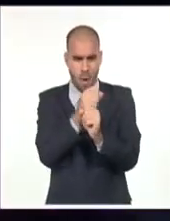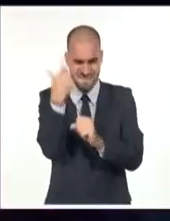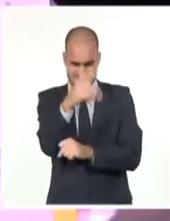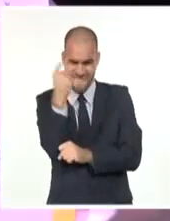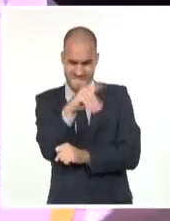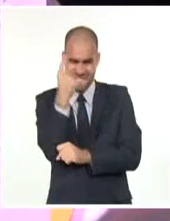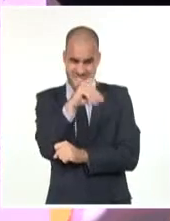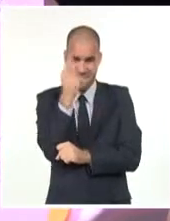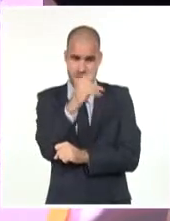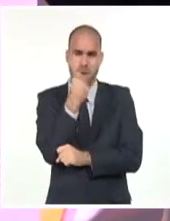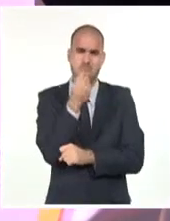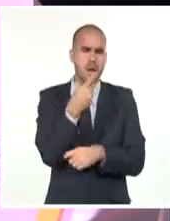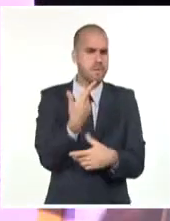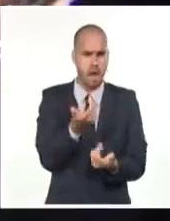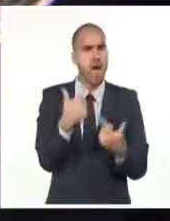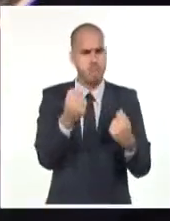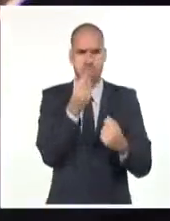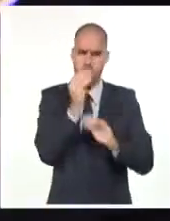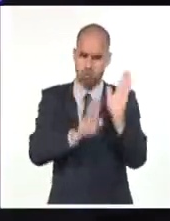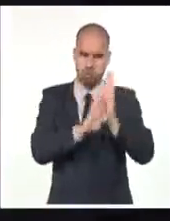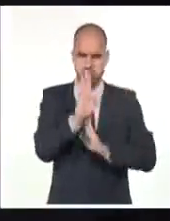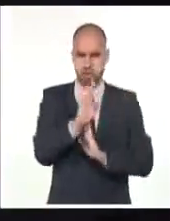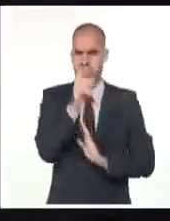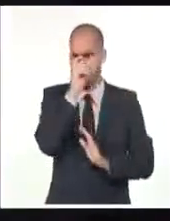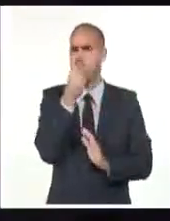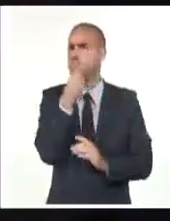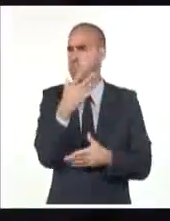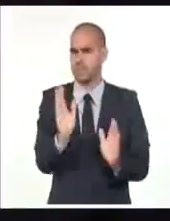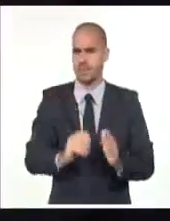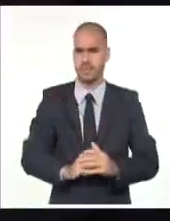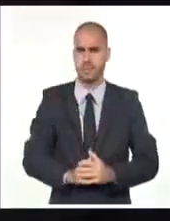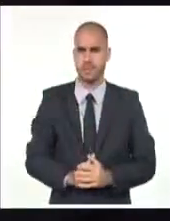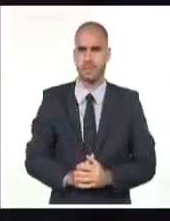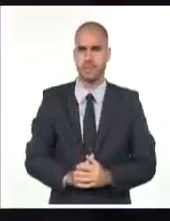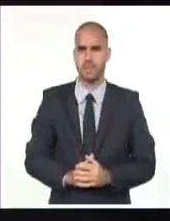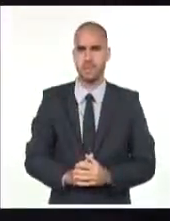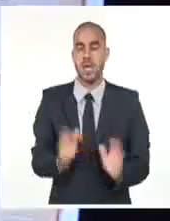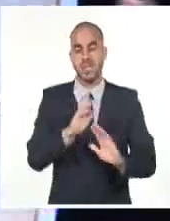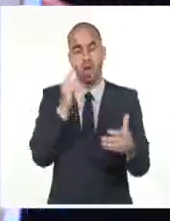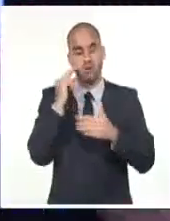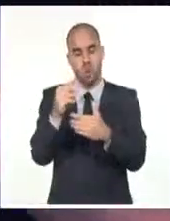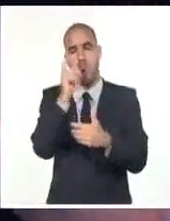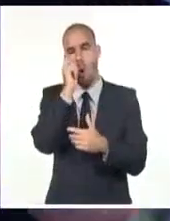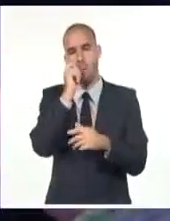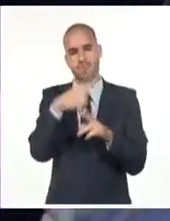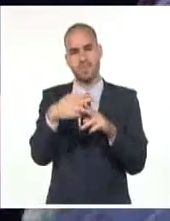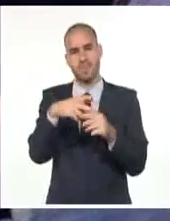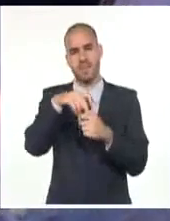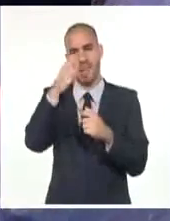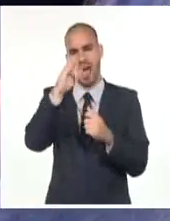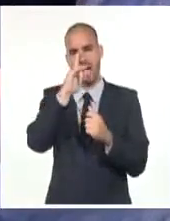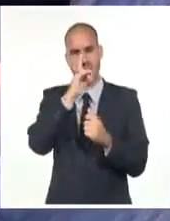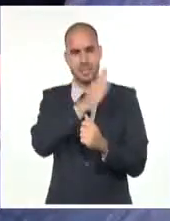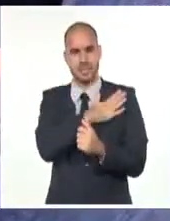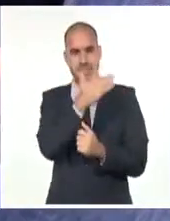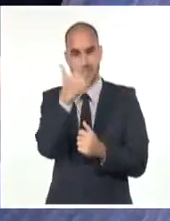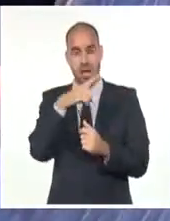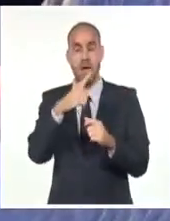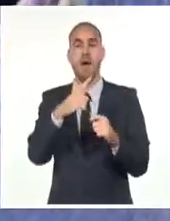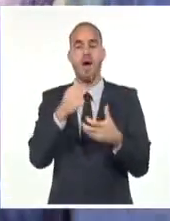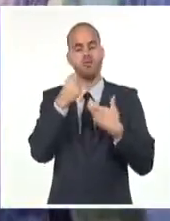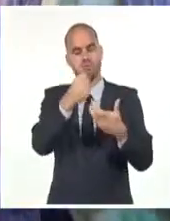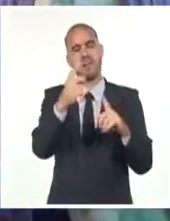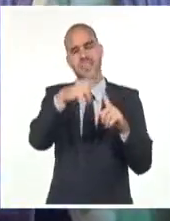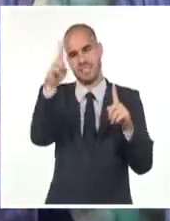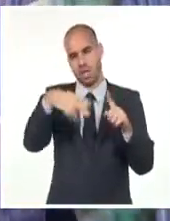conocimiento no hay límites de edad. En la ocasión se reconoció a Dagoberto Gainza, Premio Nacional de Teatro, y a Macubá y